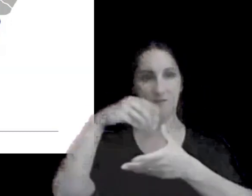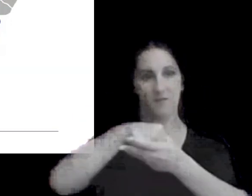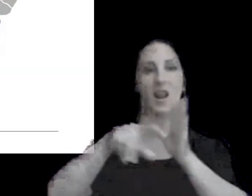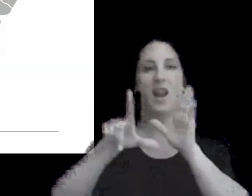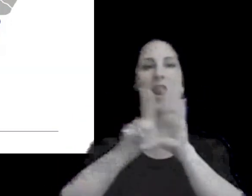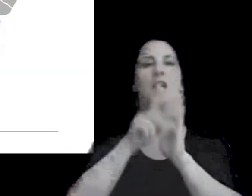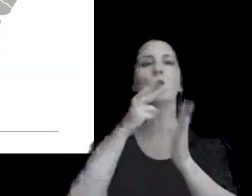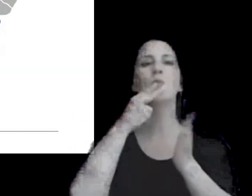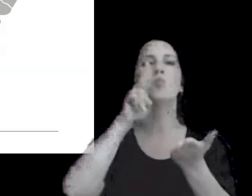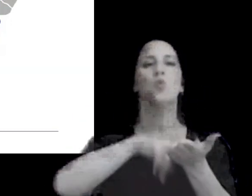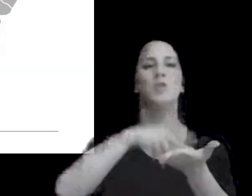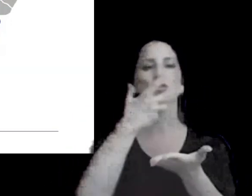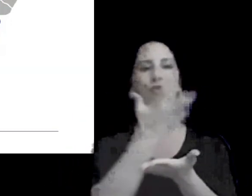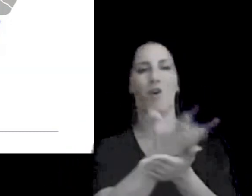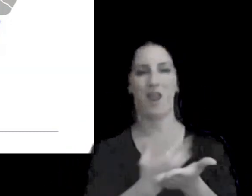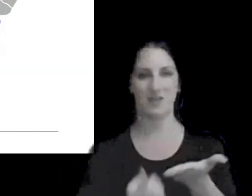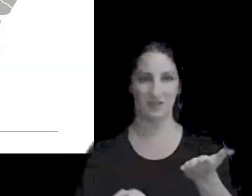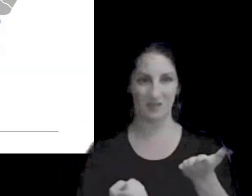impuesto a las ganancias